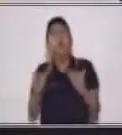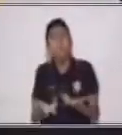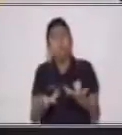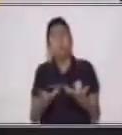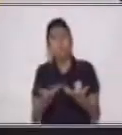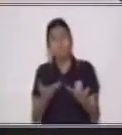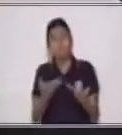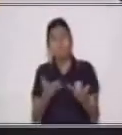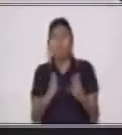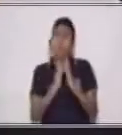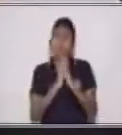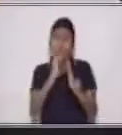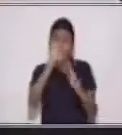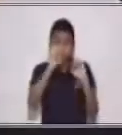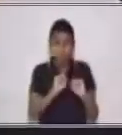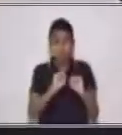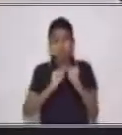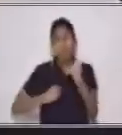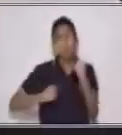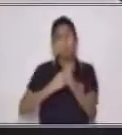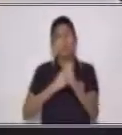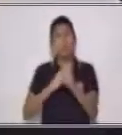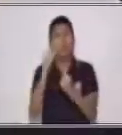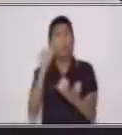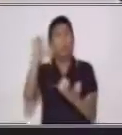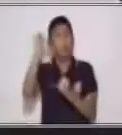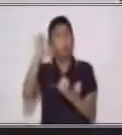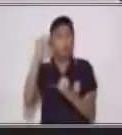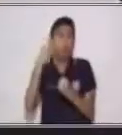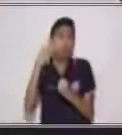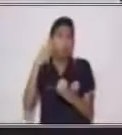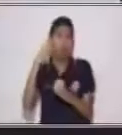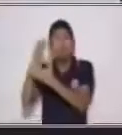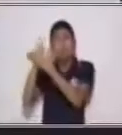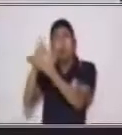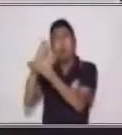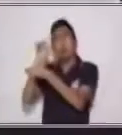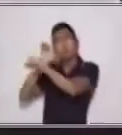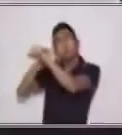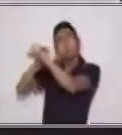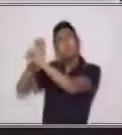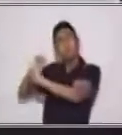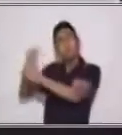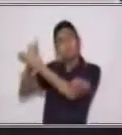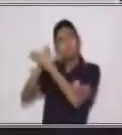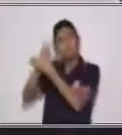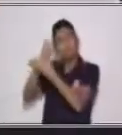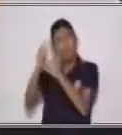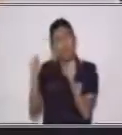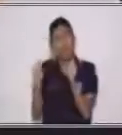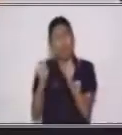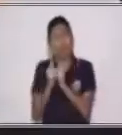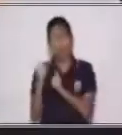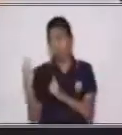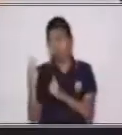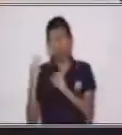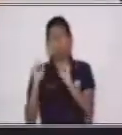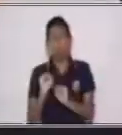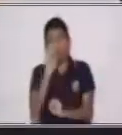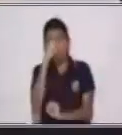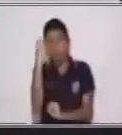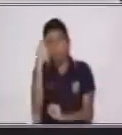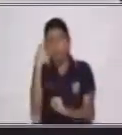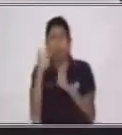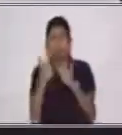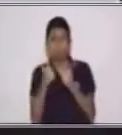favor pidas a un adulto que te acompañe para que juntos podamos realizar estas actividades. A continuación,